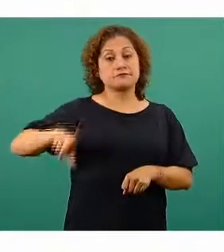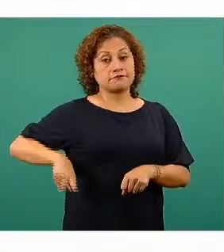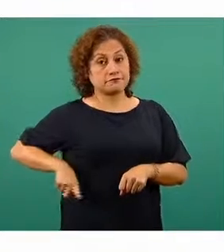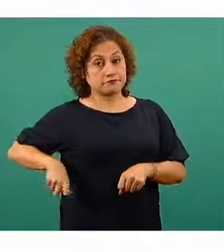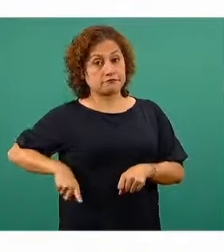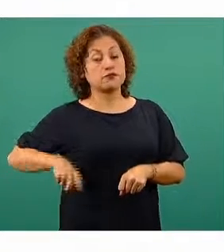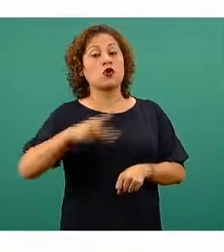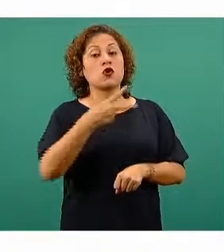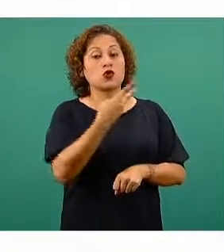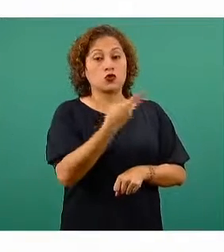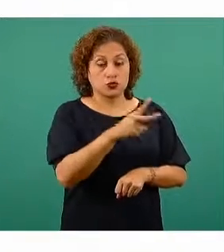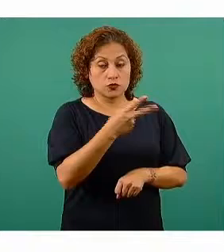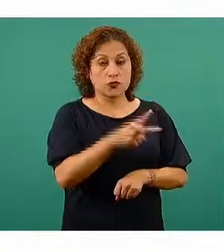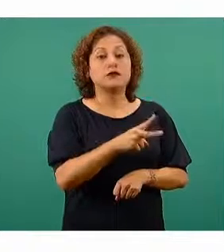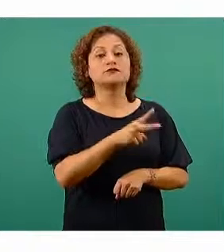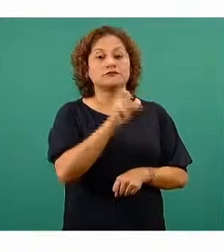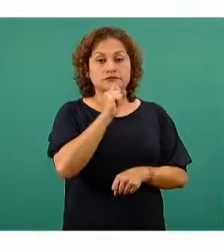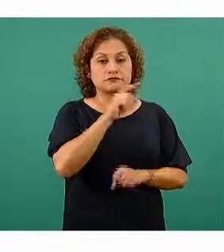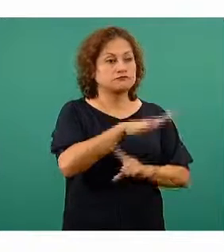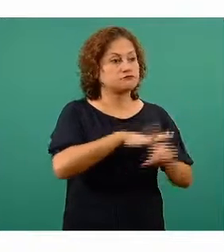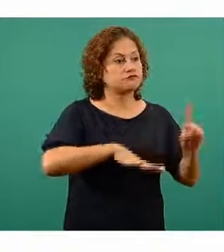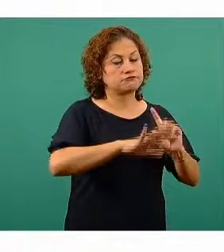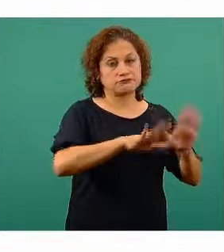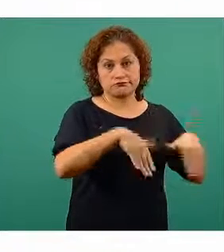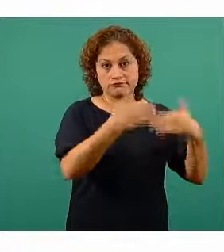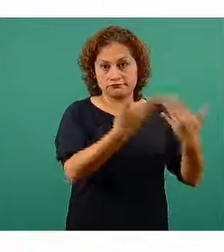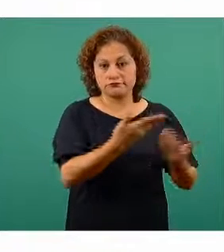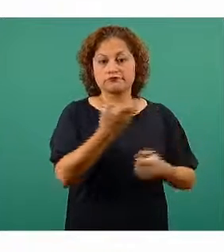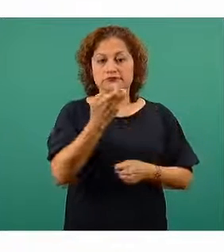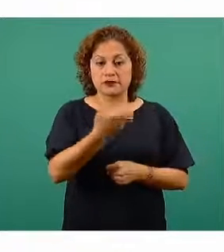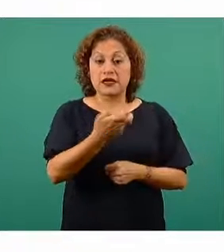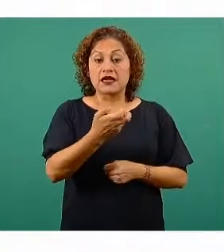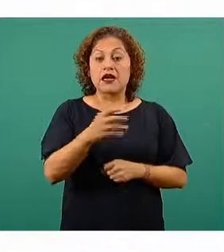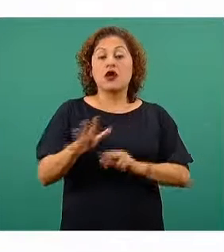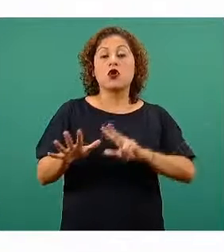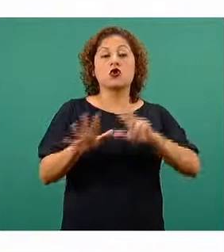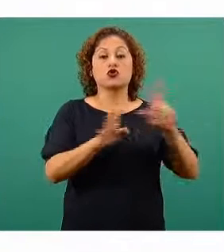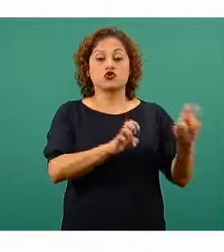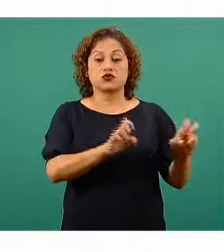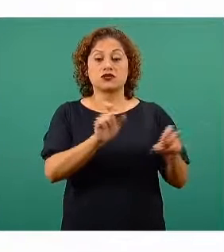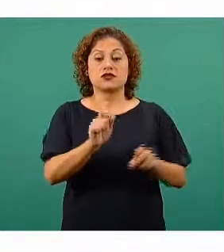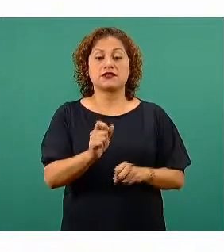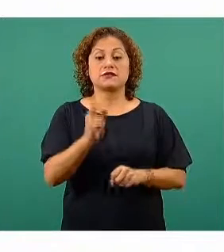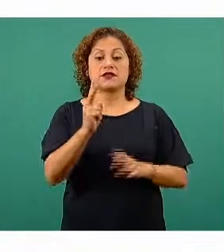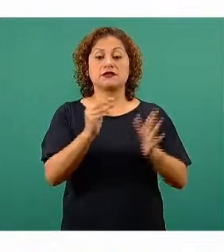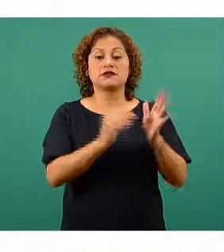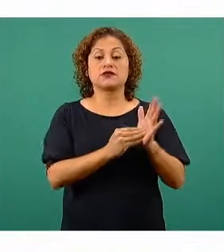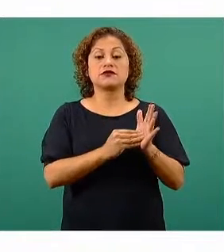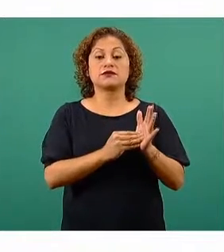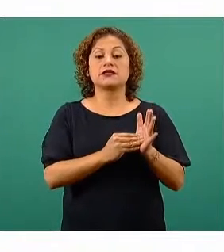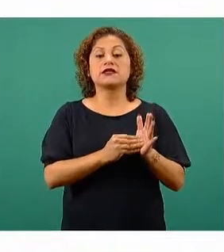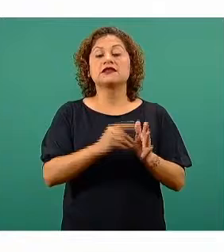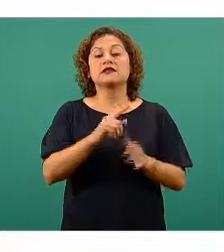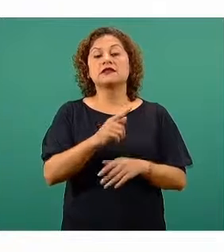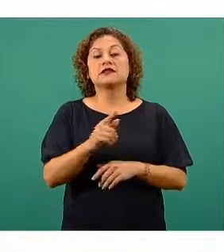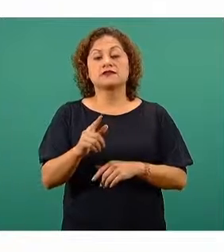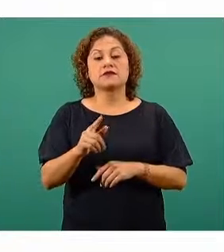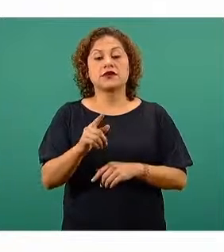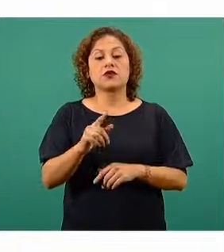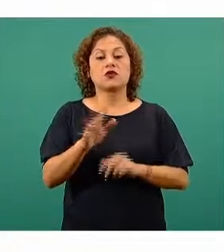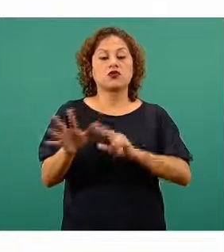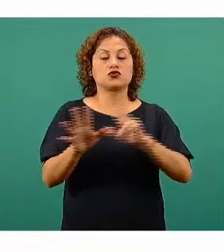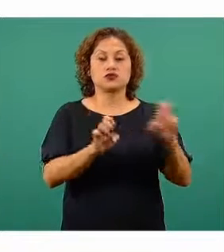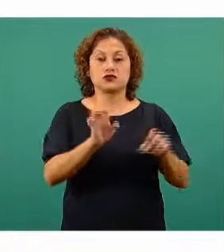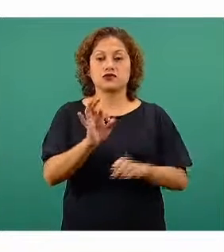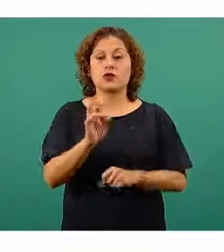social y el privado también. De este millón, veintidós mil setecientas setenta y un personas. Ochocientas